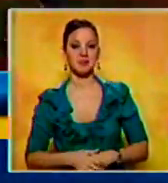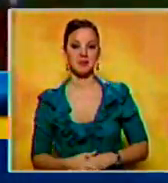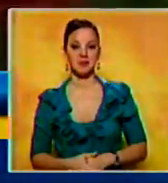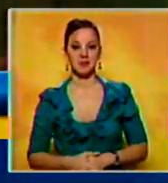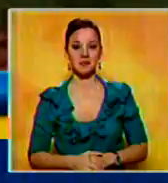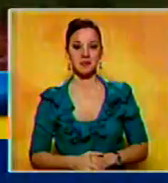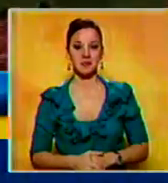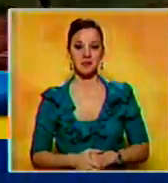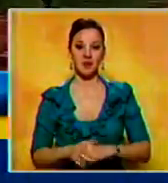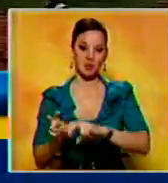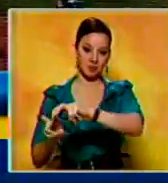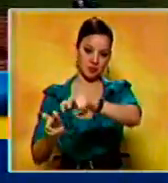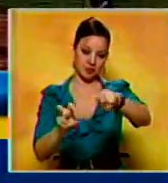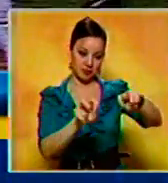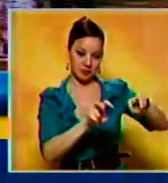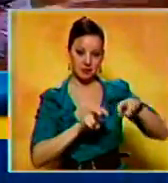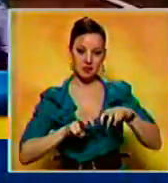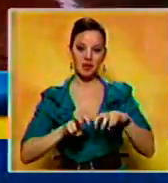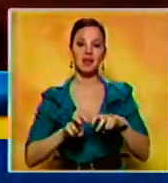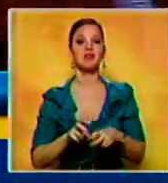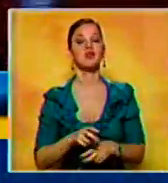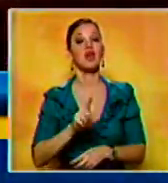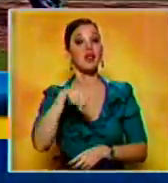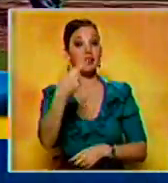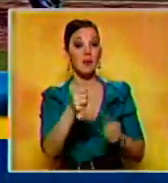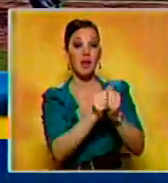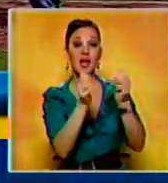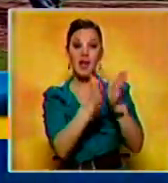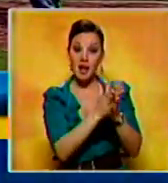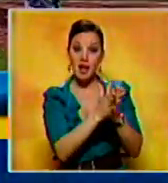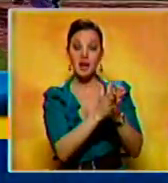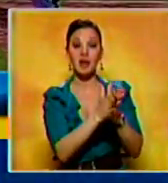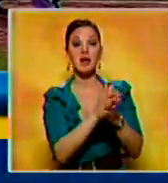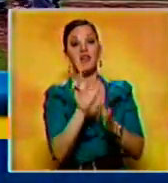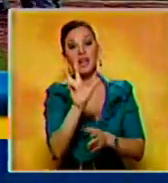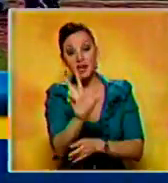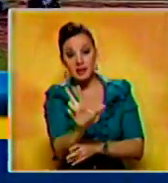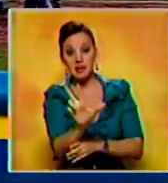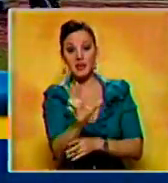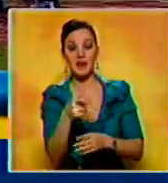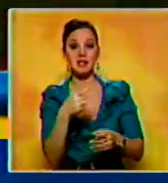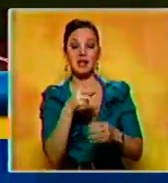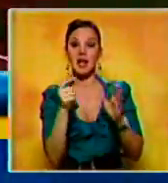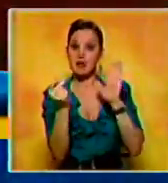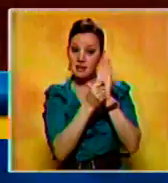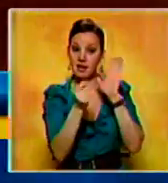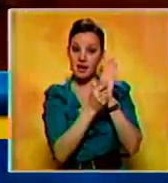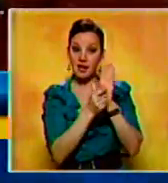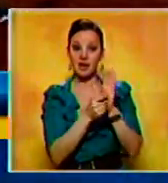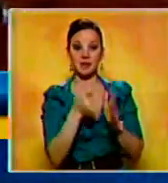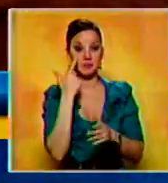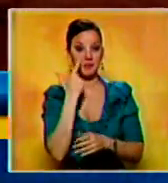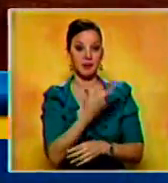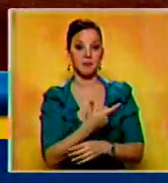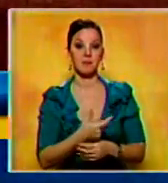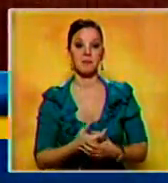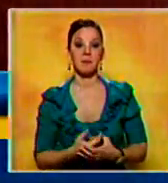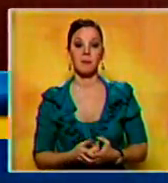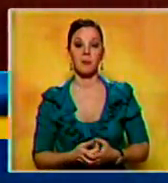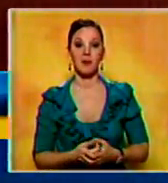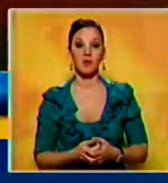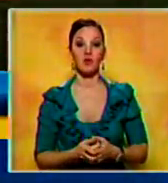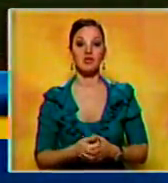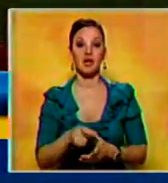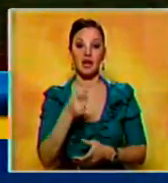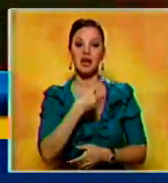Odor. Caribe anotaría tres rayitas en el sexto tramo, una de ellas a producto de un sencillo de Balbino Fuenmayor con el que